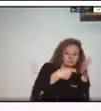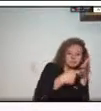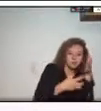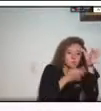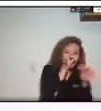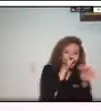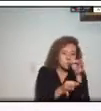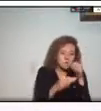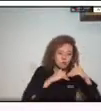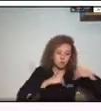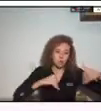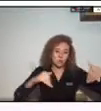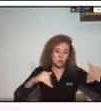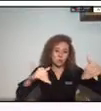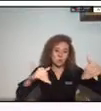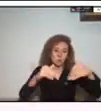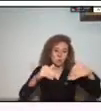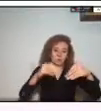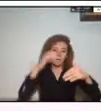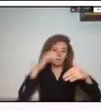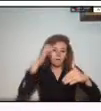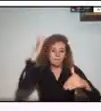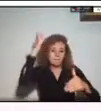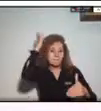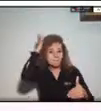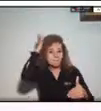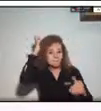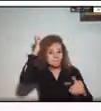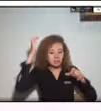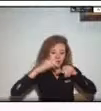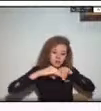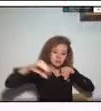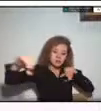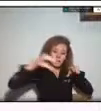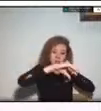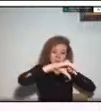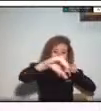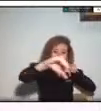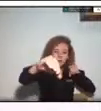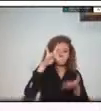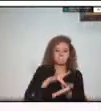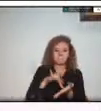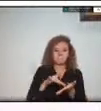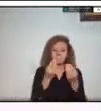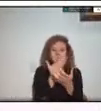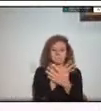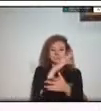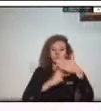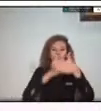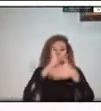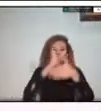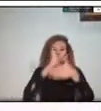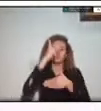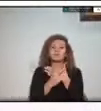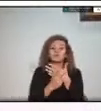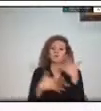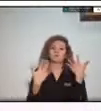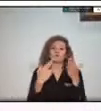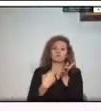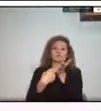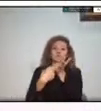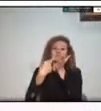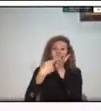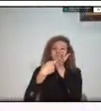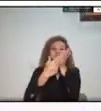intervenciones no estructurales relacionadas con proyectos enfocados a restauración ambiental con una importante visión de cuenca